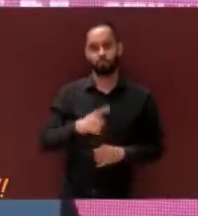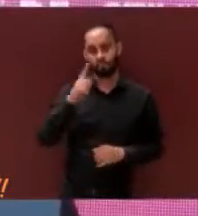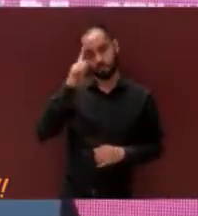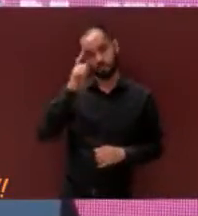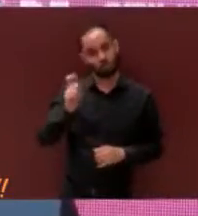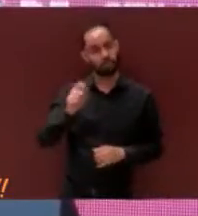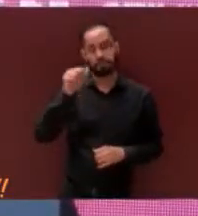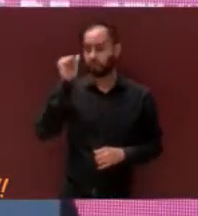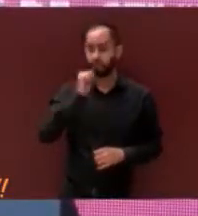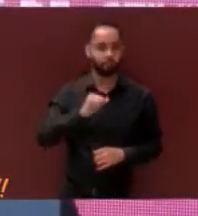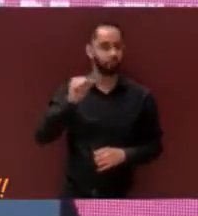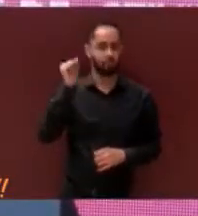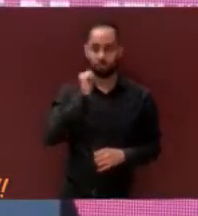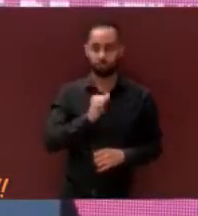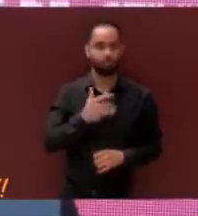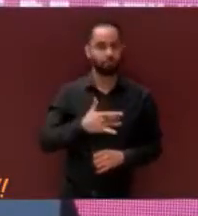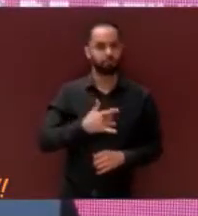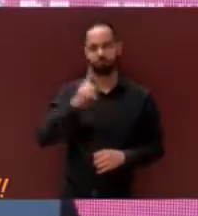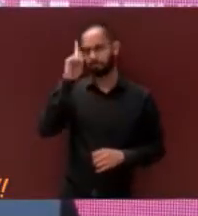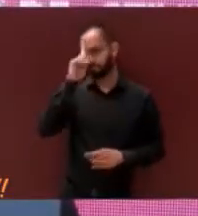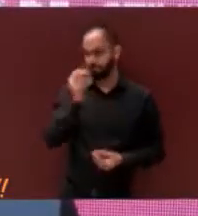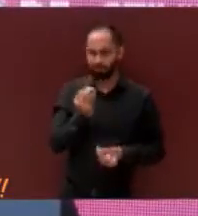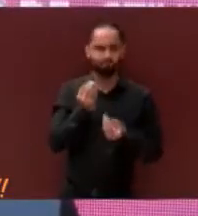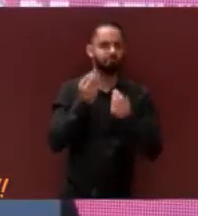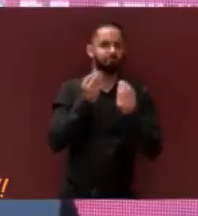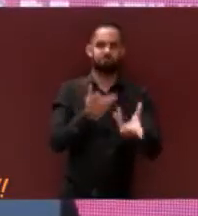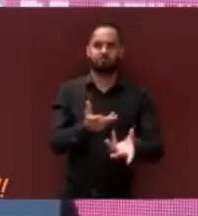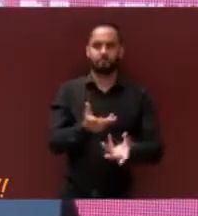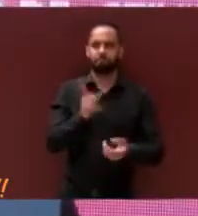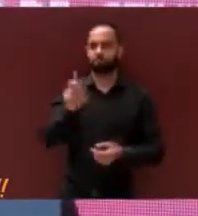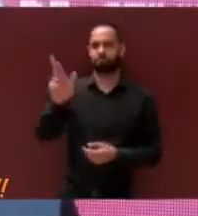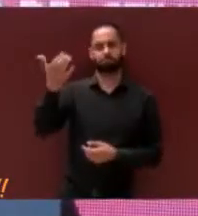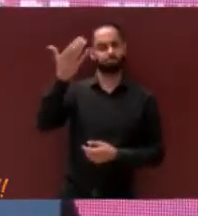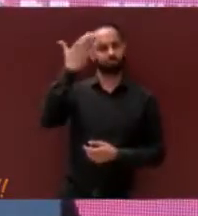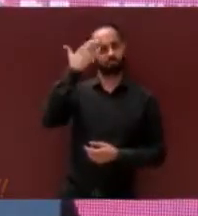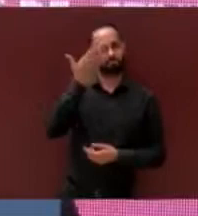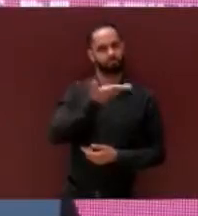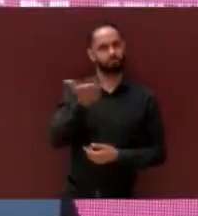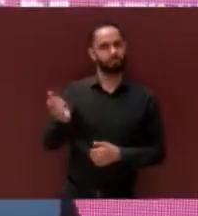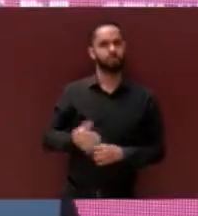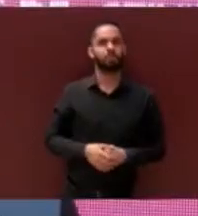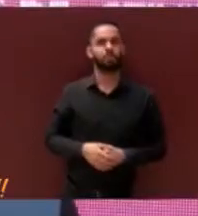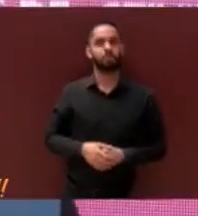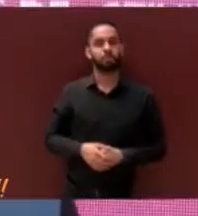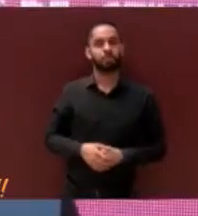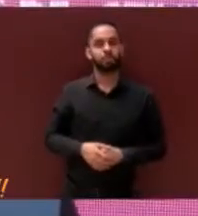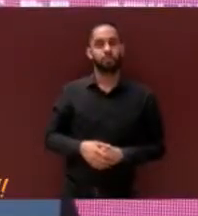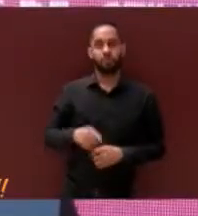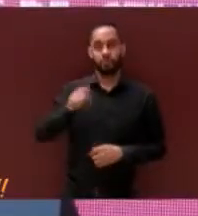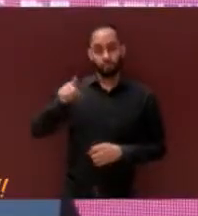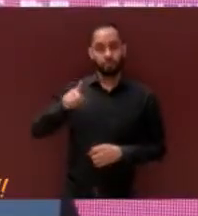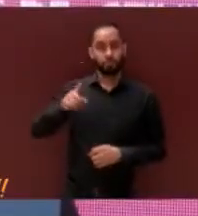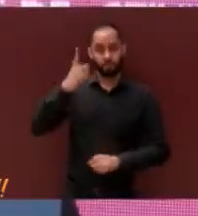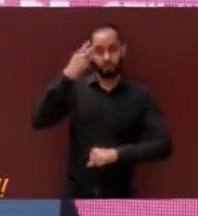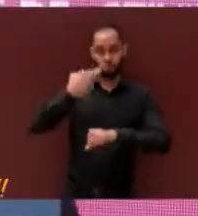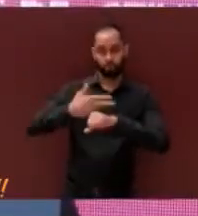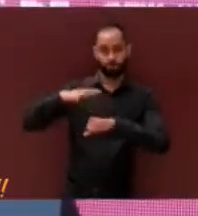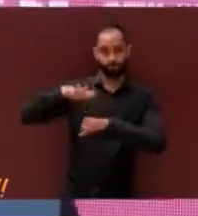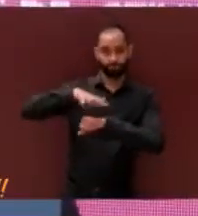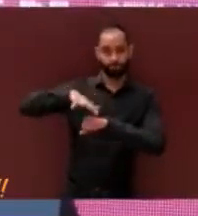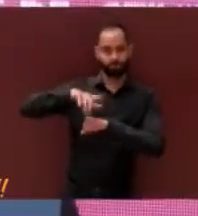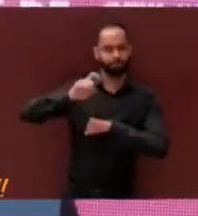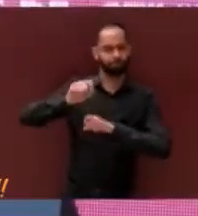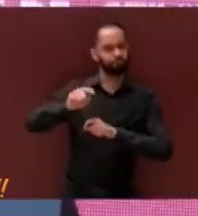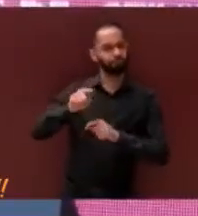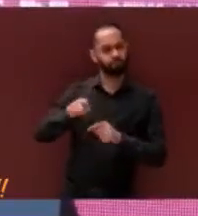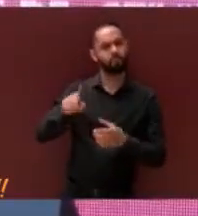siempre será mi consideración y reconocimiento. En esta dirección también recae la responsabilidad del seguimiento a las